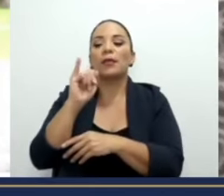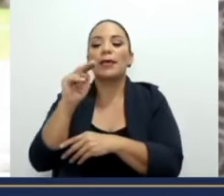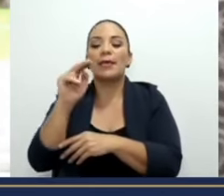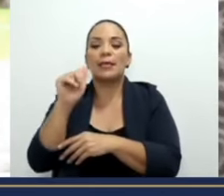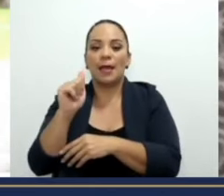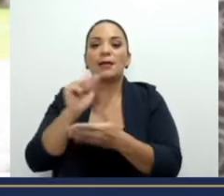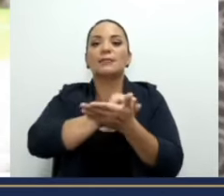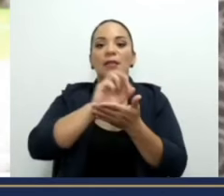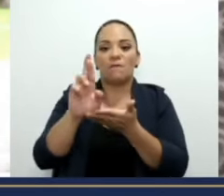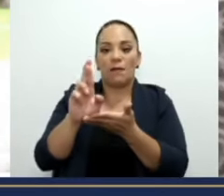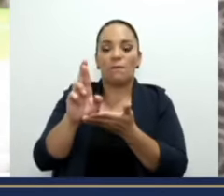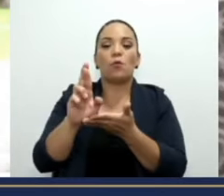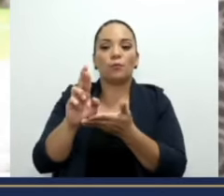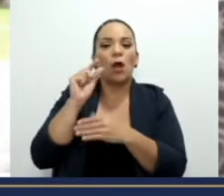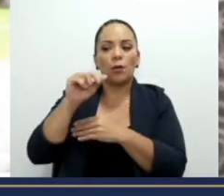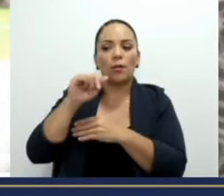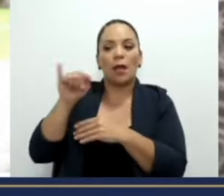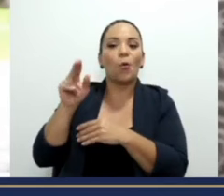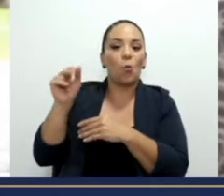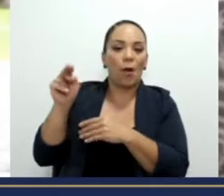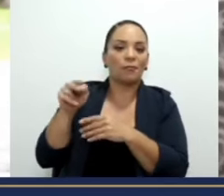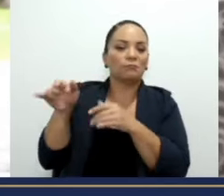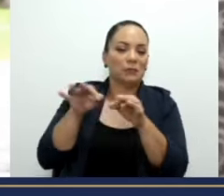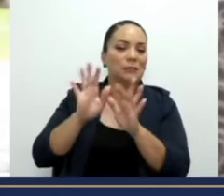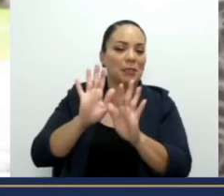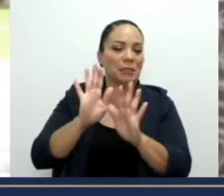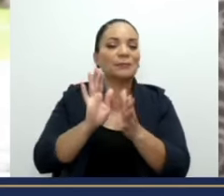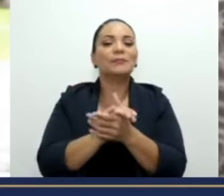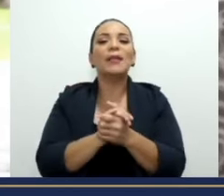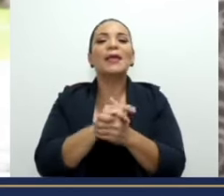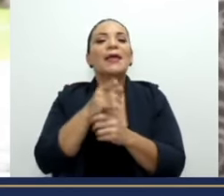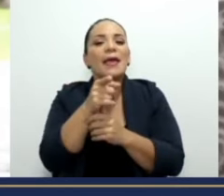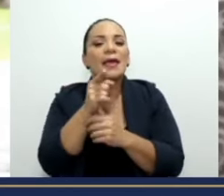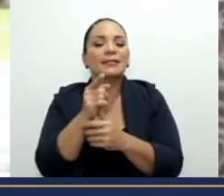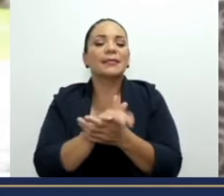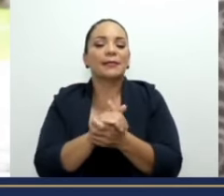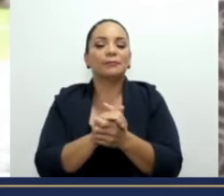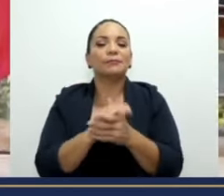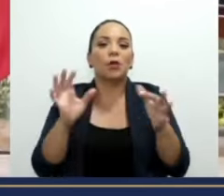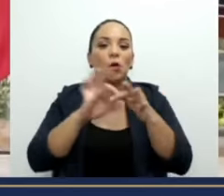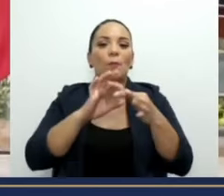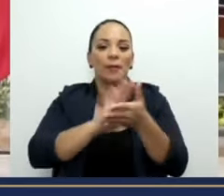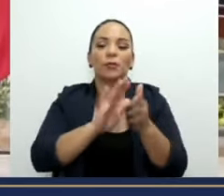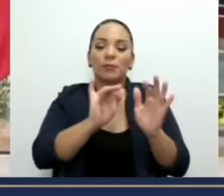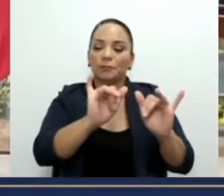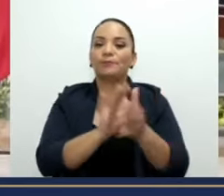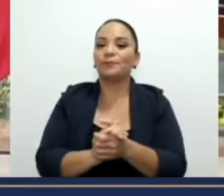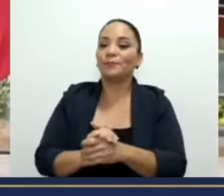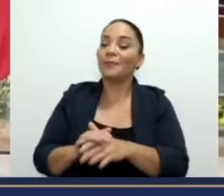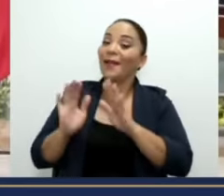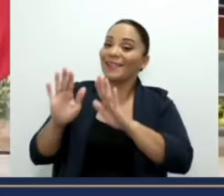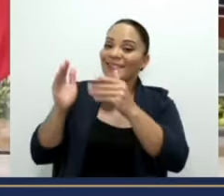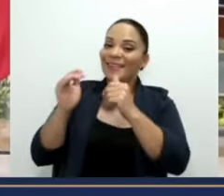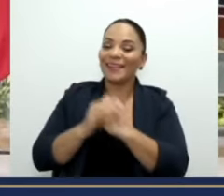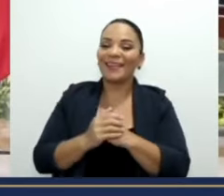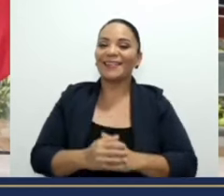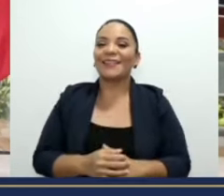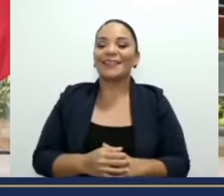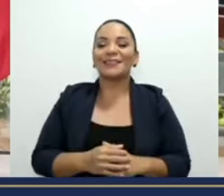Juan nos va a dar un poco más de detalle. Así que eso consiste básicamente en el convenio. Bueno, excelente. Y